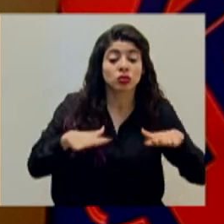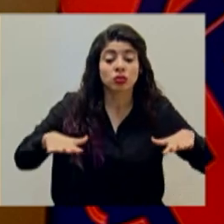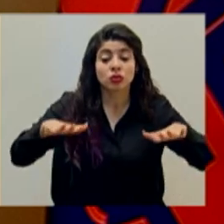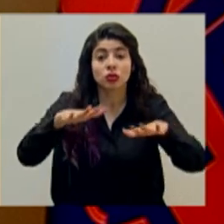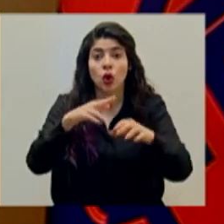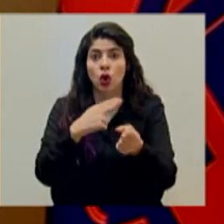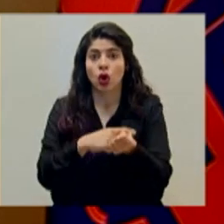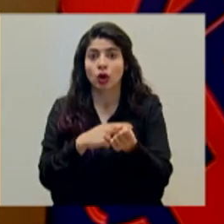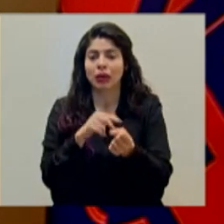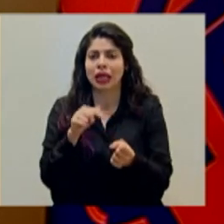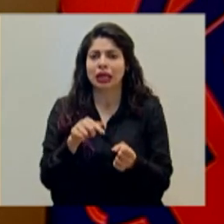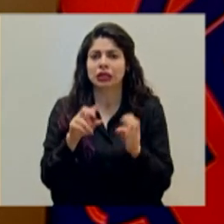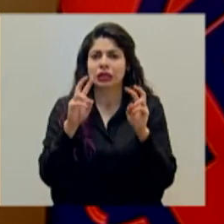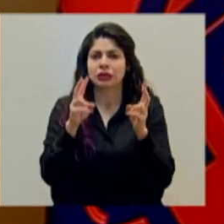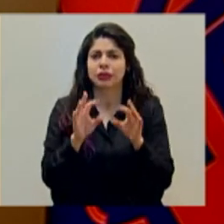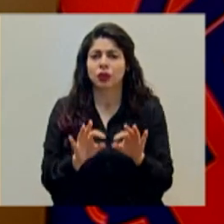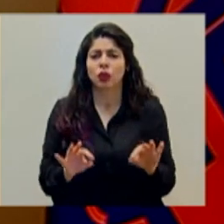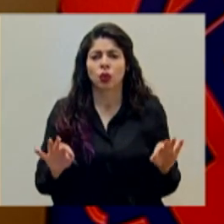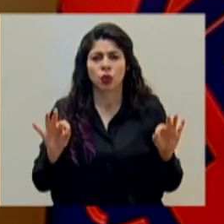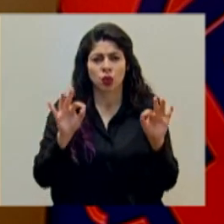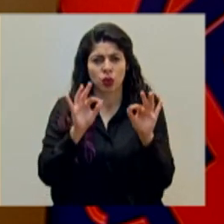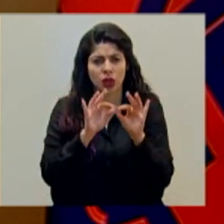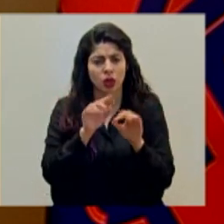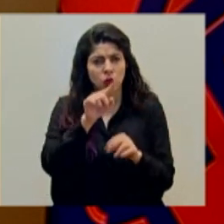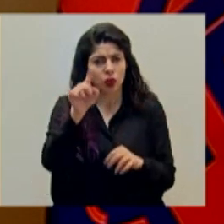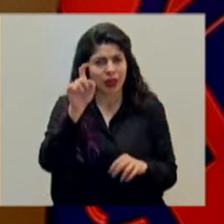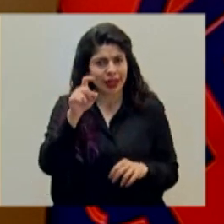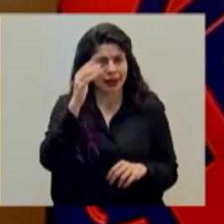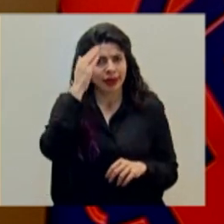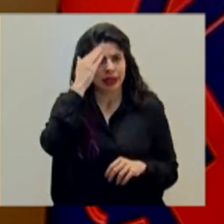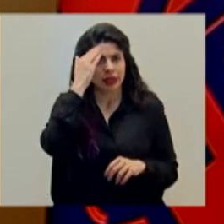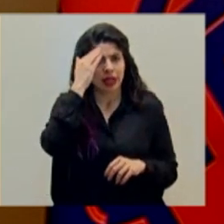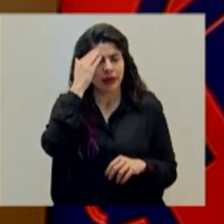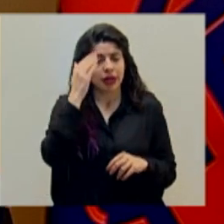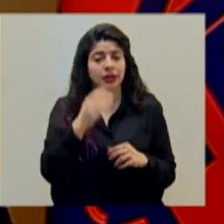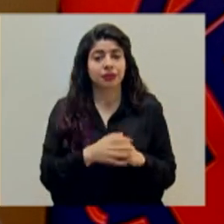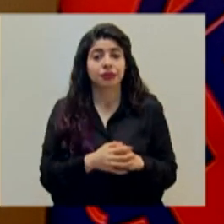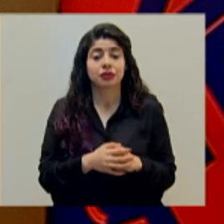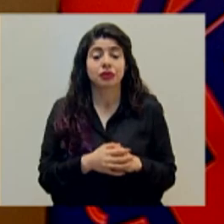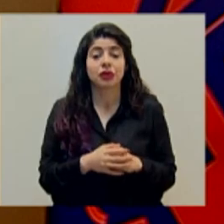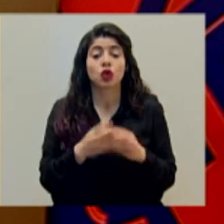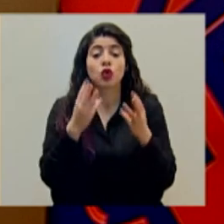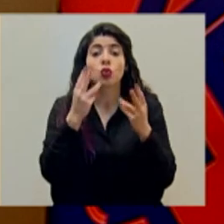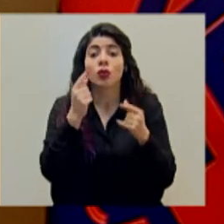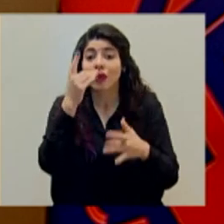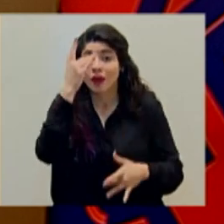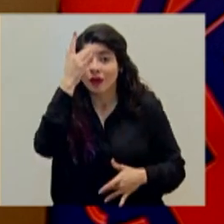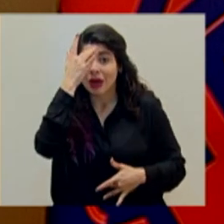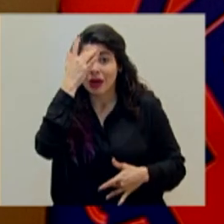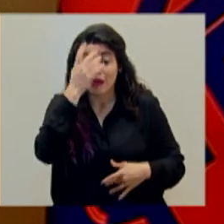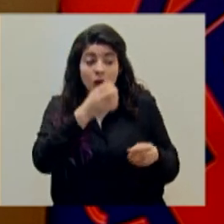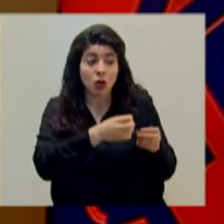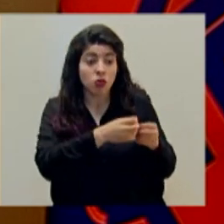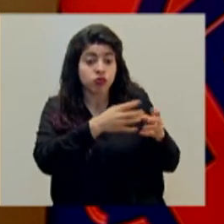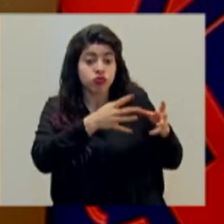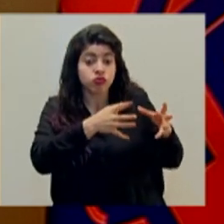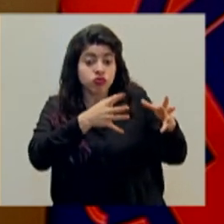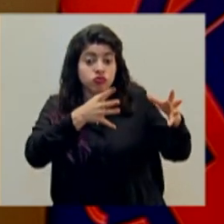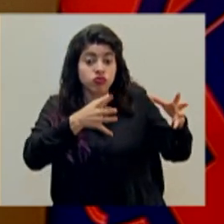es algo sumamente importante que tenemos que tener presente que el incremento en el número de casos y que justamente